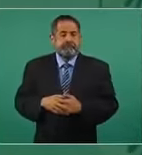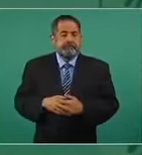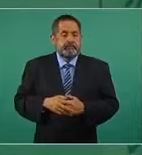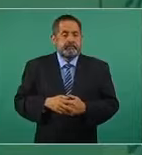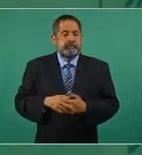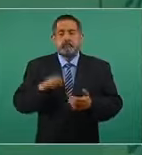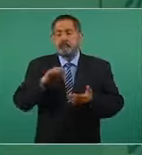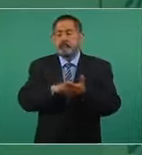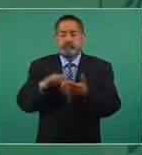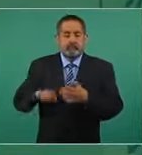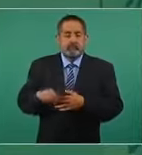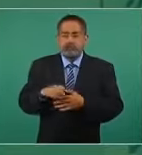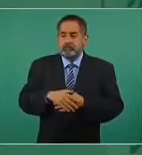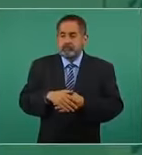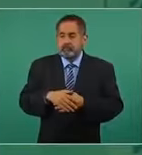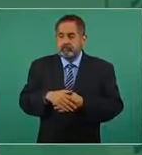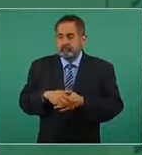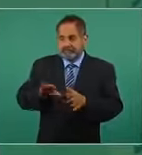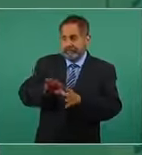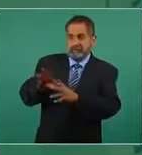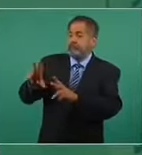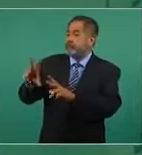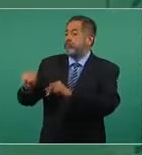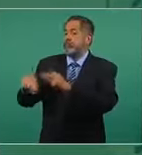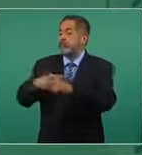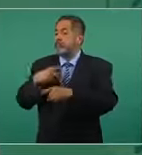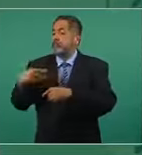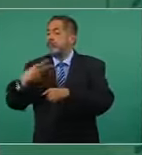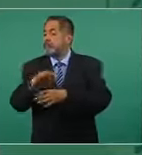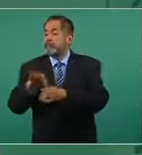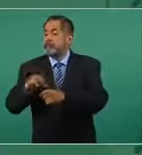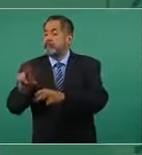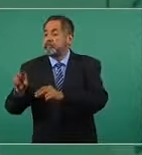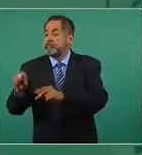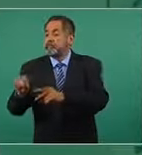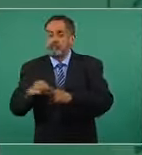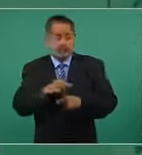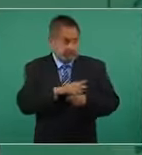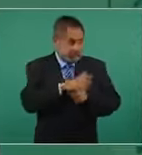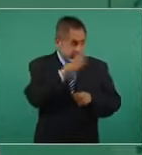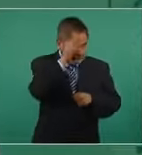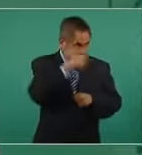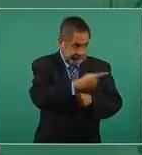nada más los votos que ya de antemano amarraron,